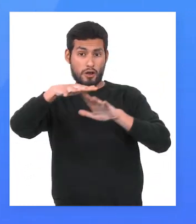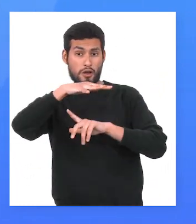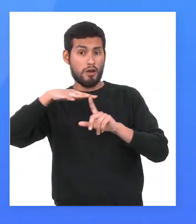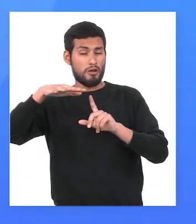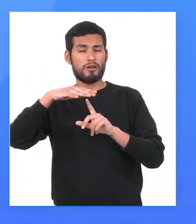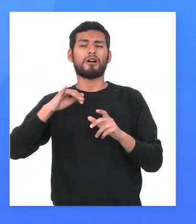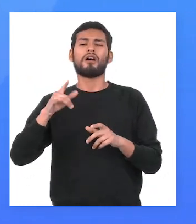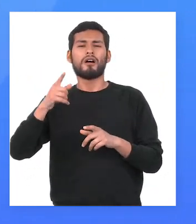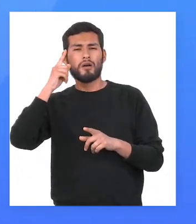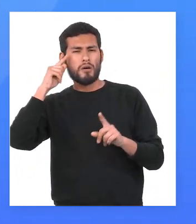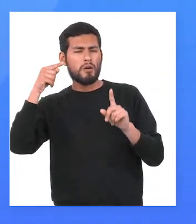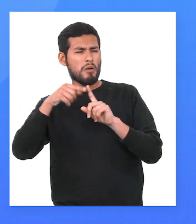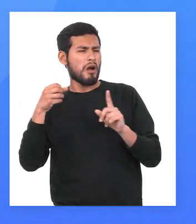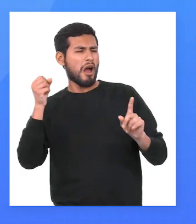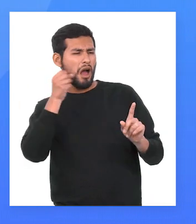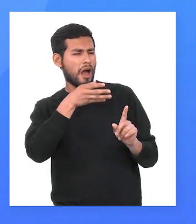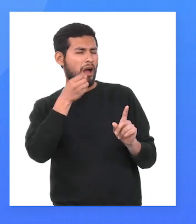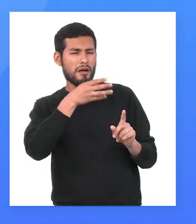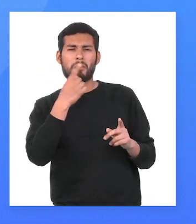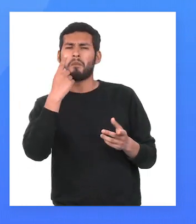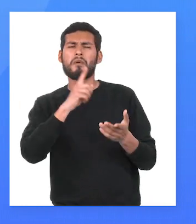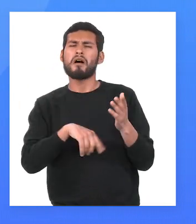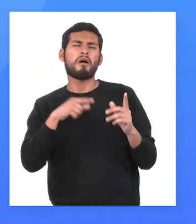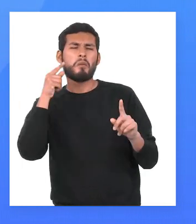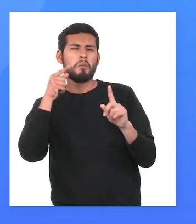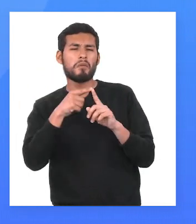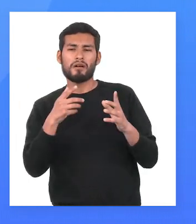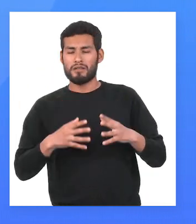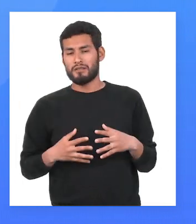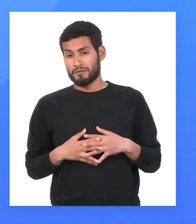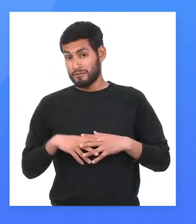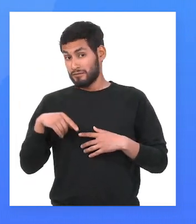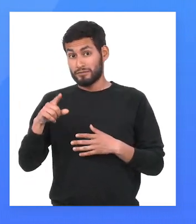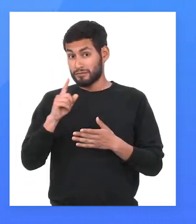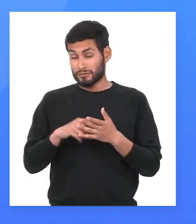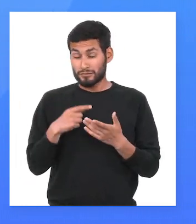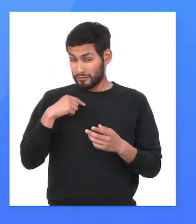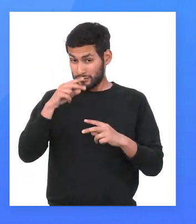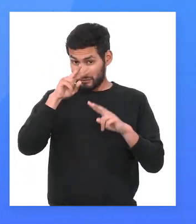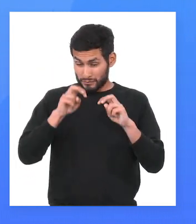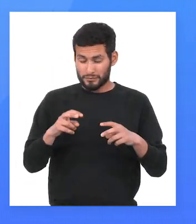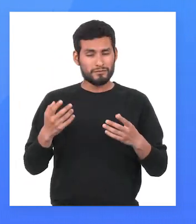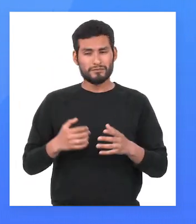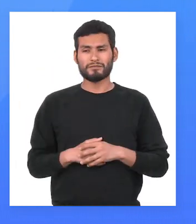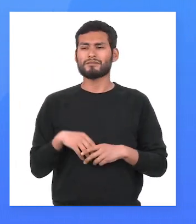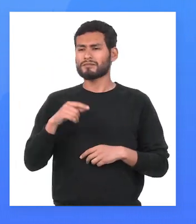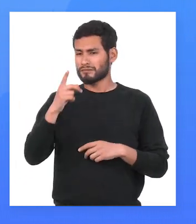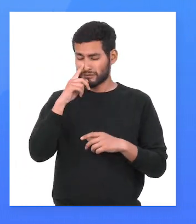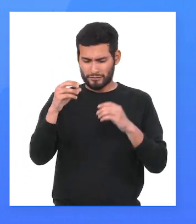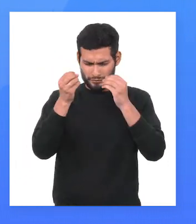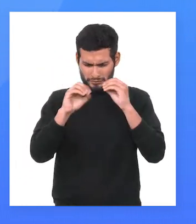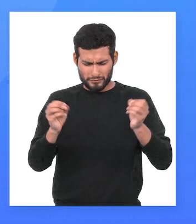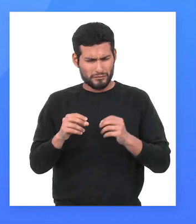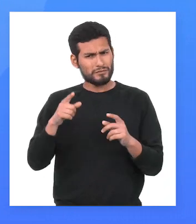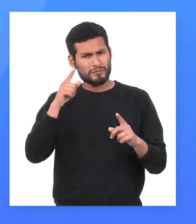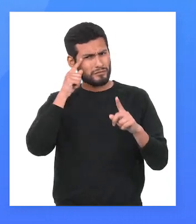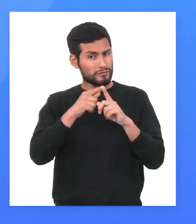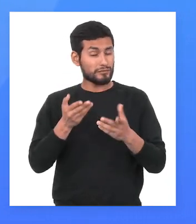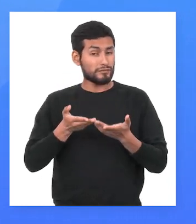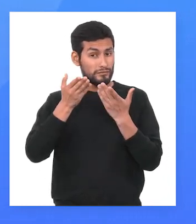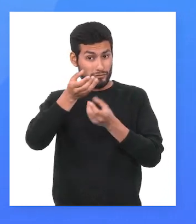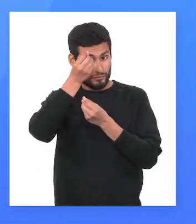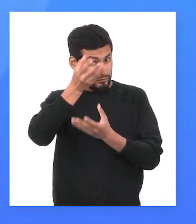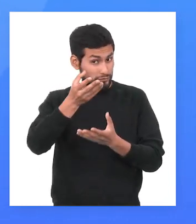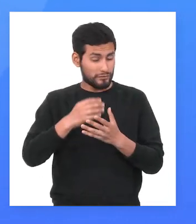También importa muchísimo la intención de esta persona, nuestro emisor. Pues en este nivel, también estudiamos si por medio del texto se